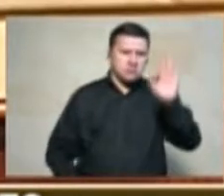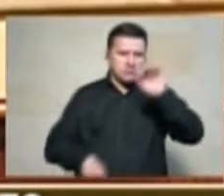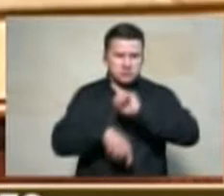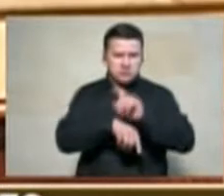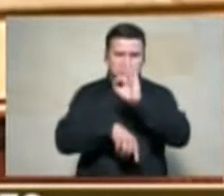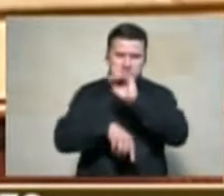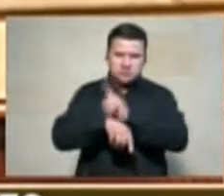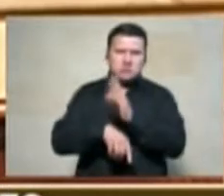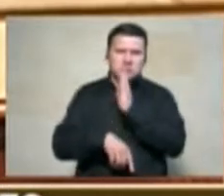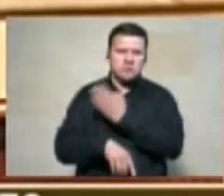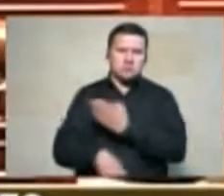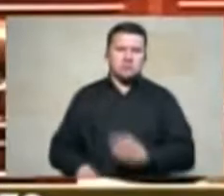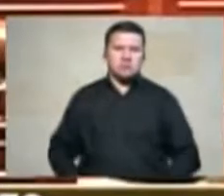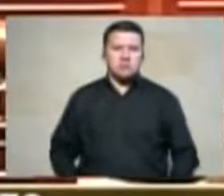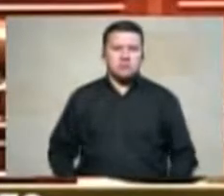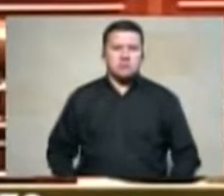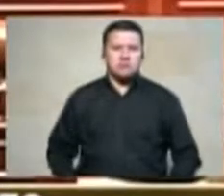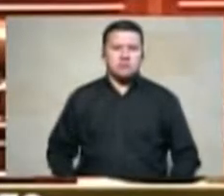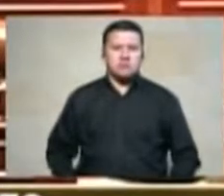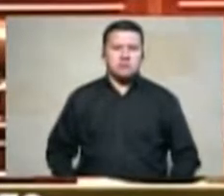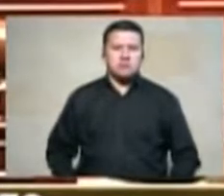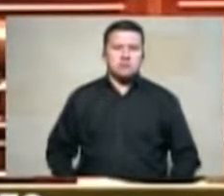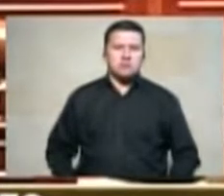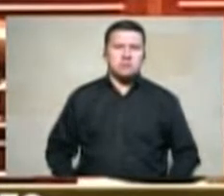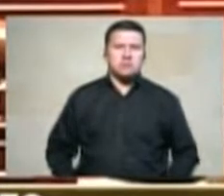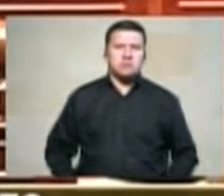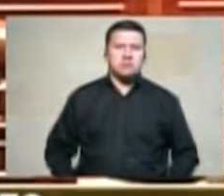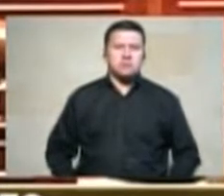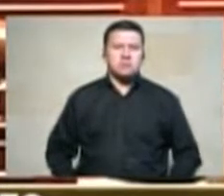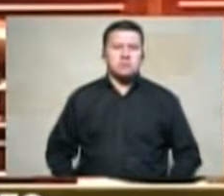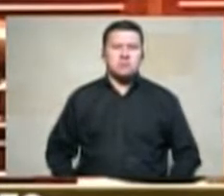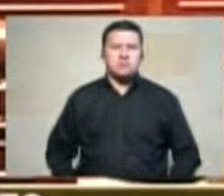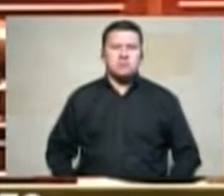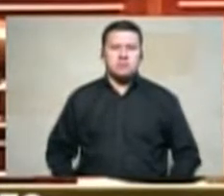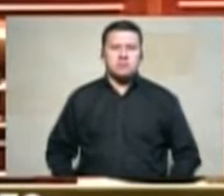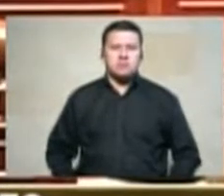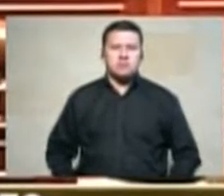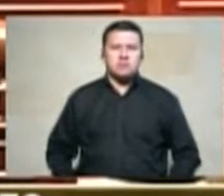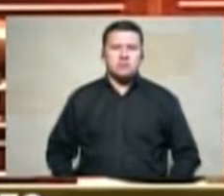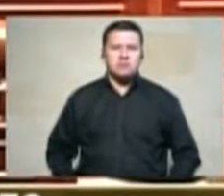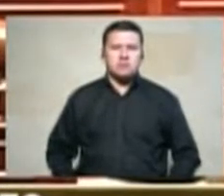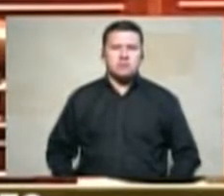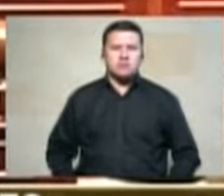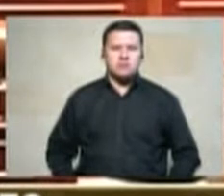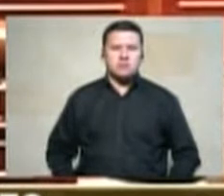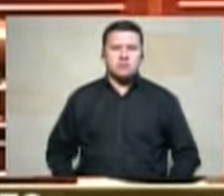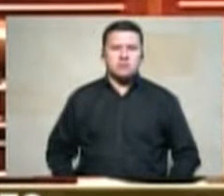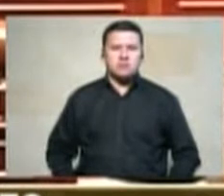por favor tiene el uso de la palabra Sí Enua sigue tú después